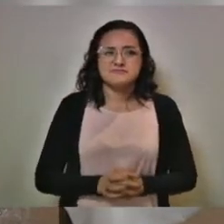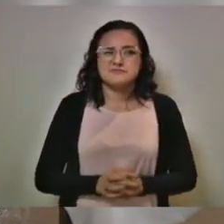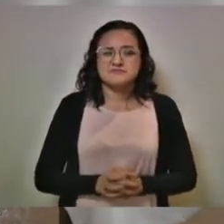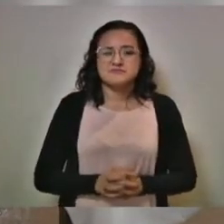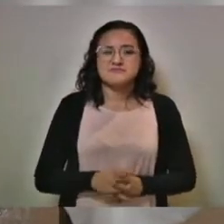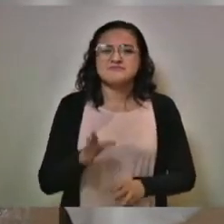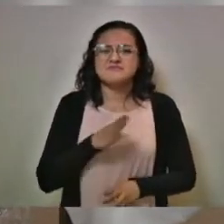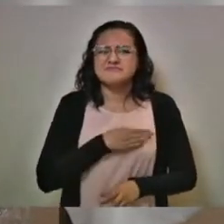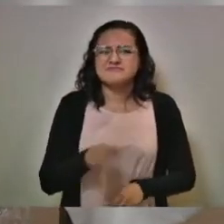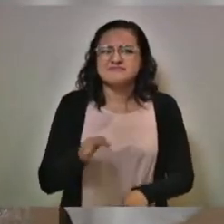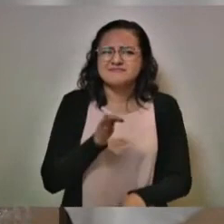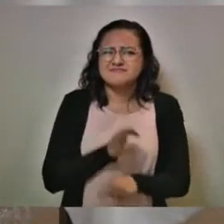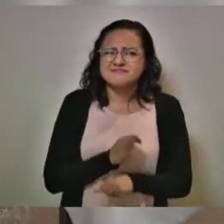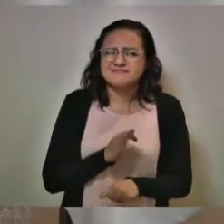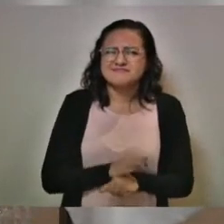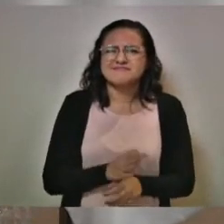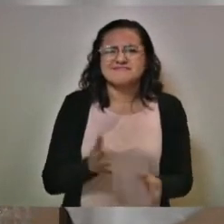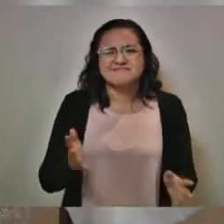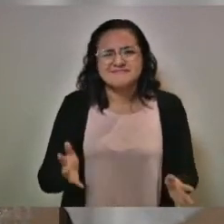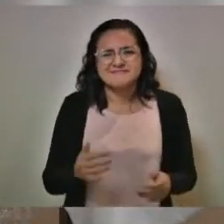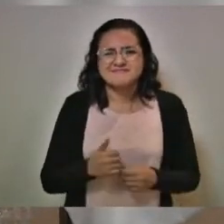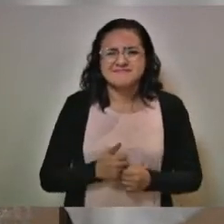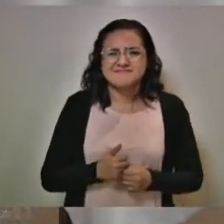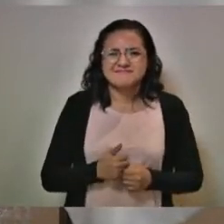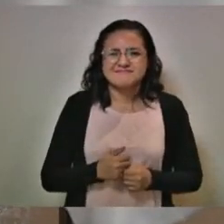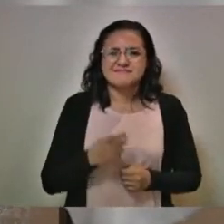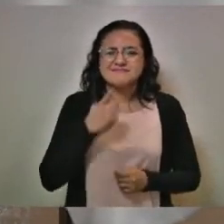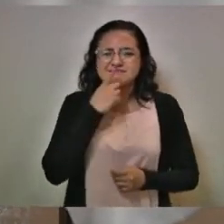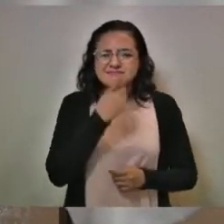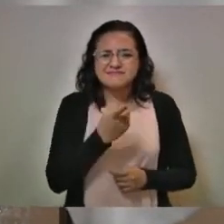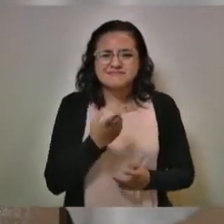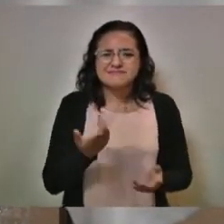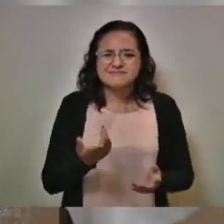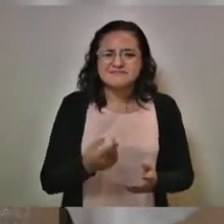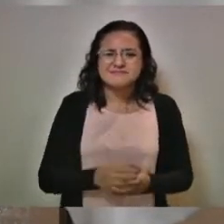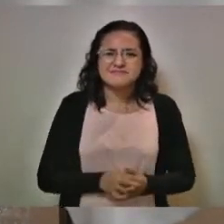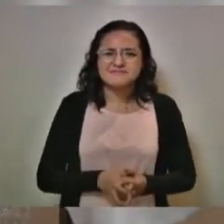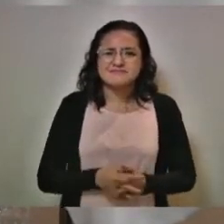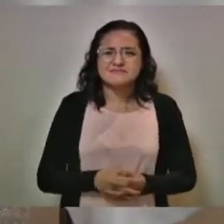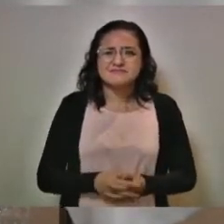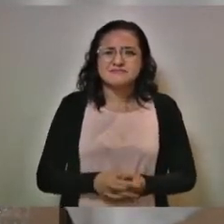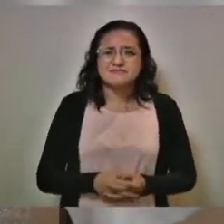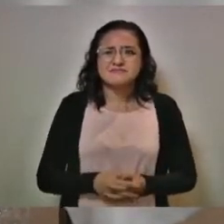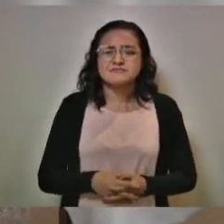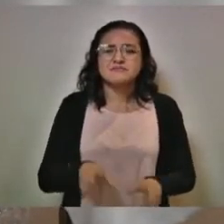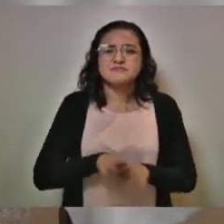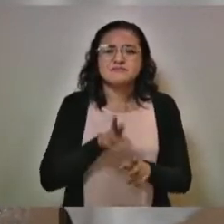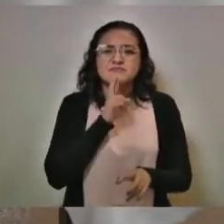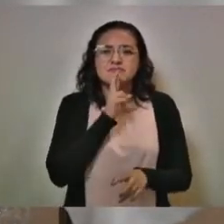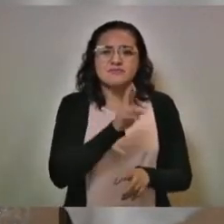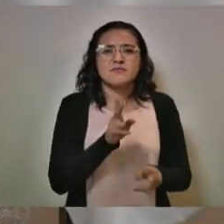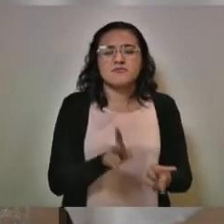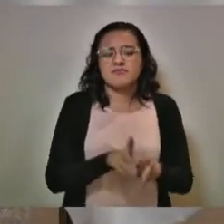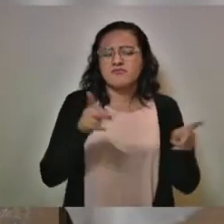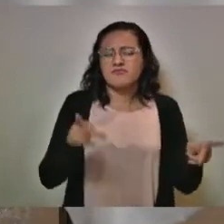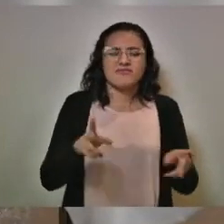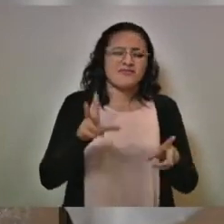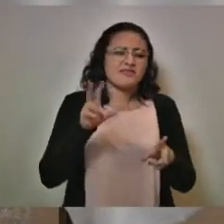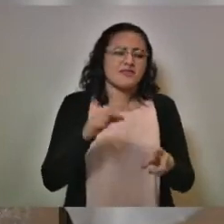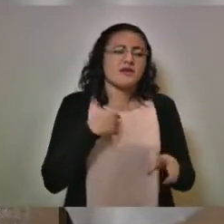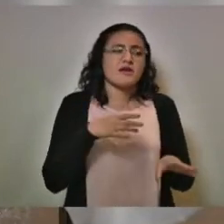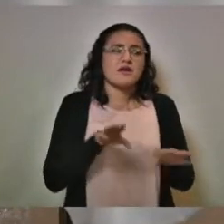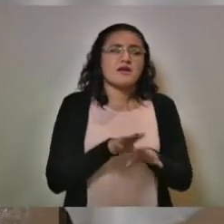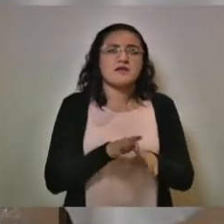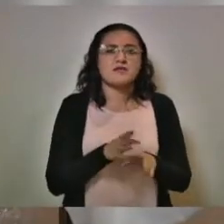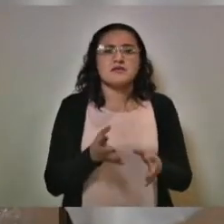a dar una posición general, más que la respuesta a un periódico, para que no se